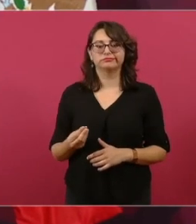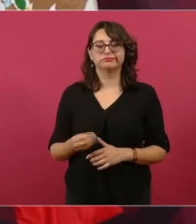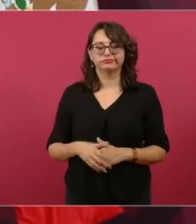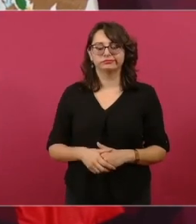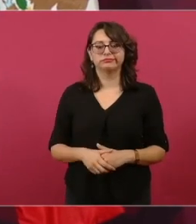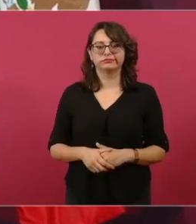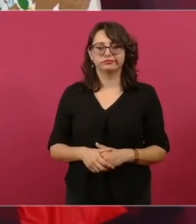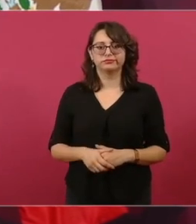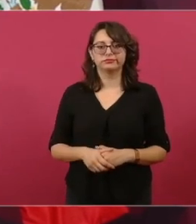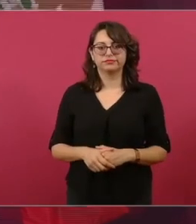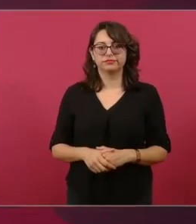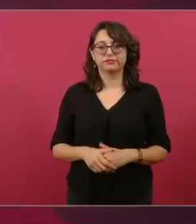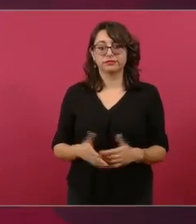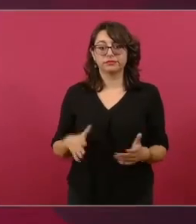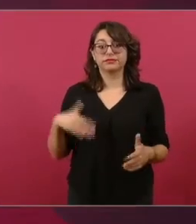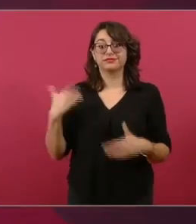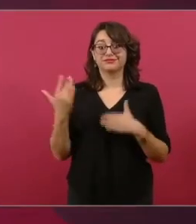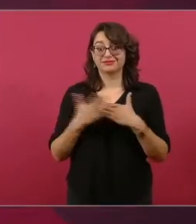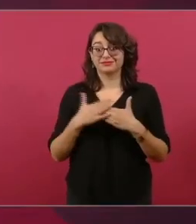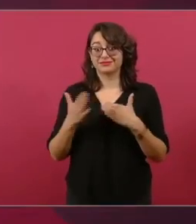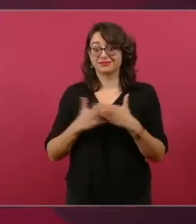Imagínense con el Tren Maya.